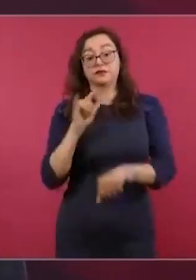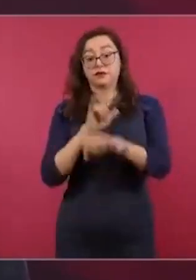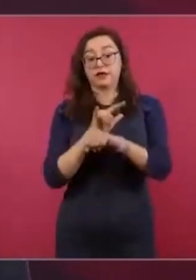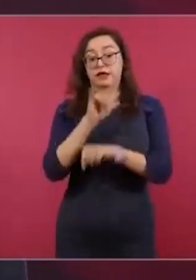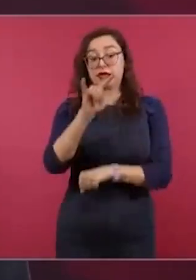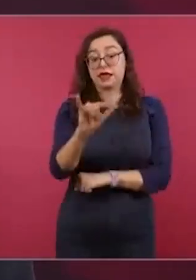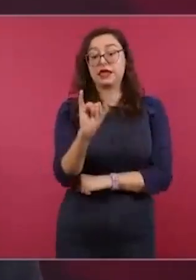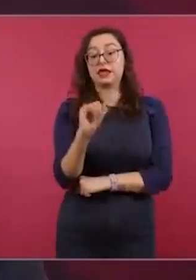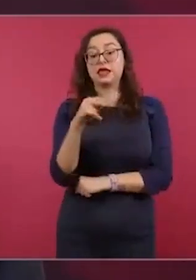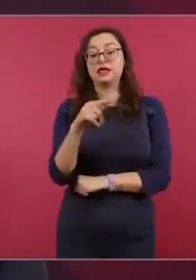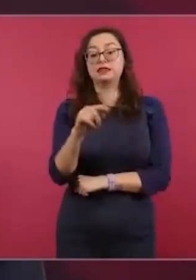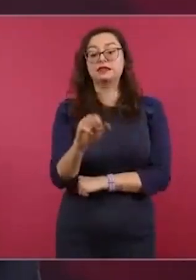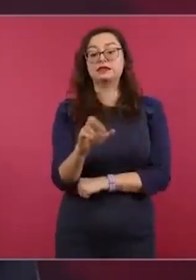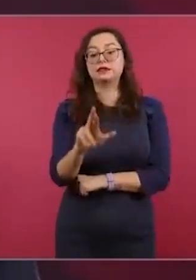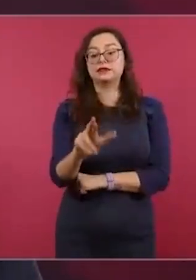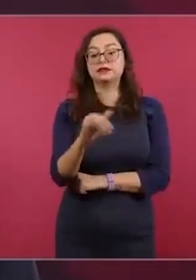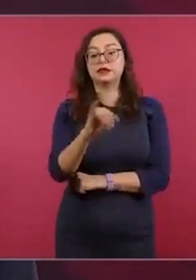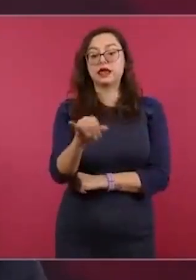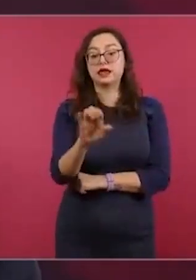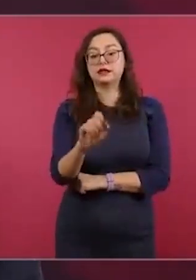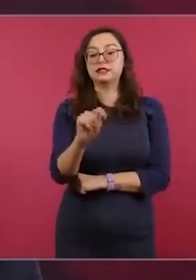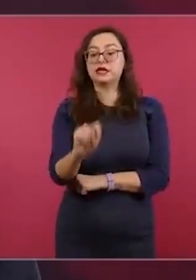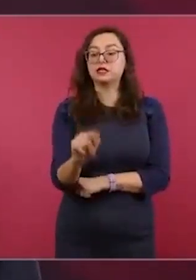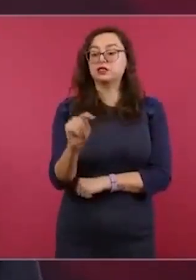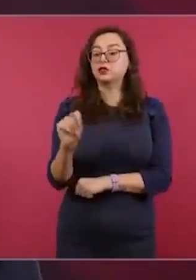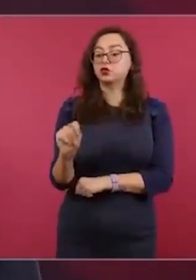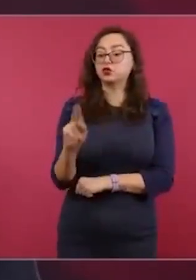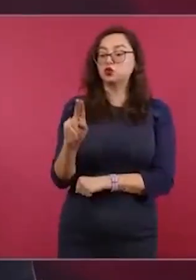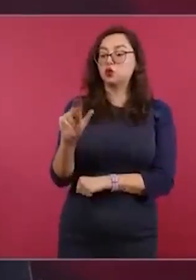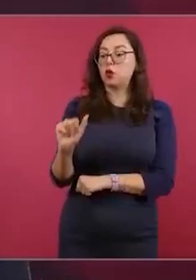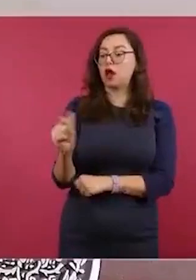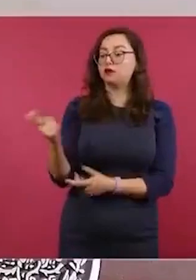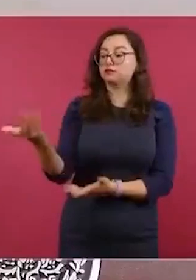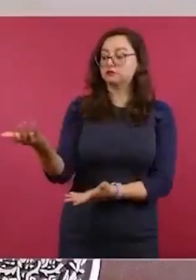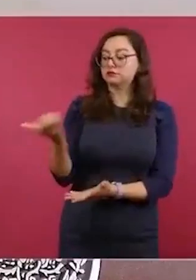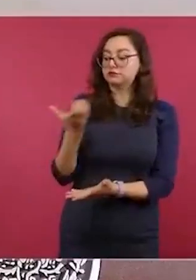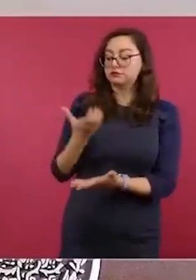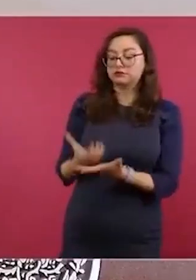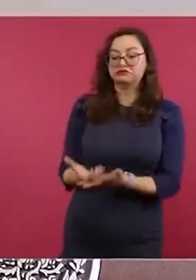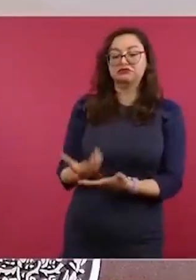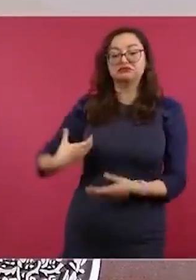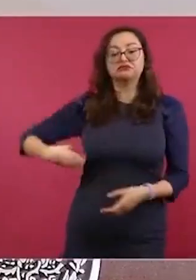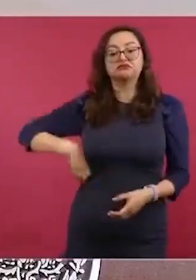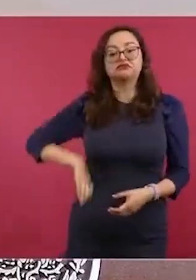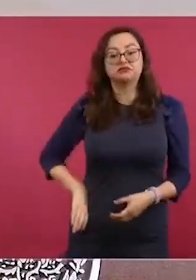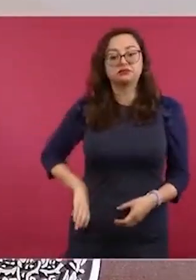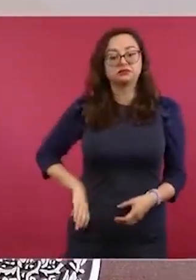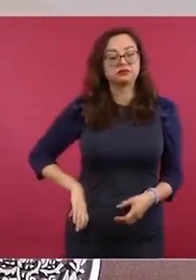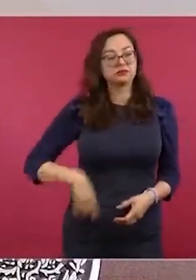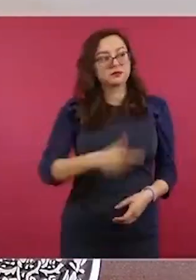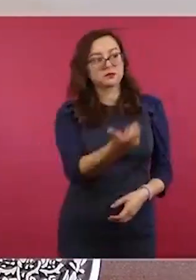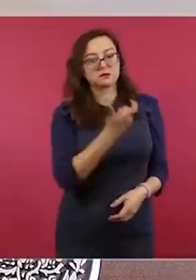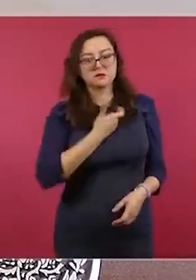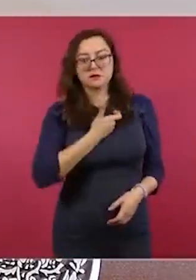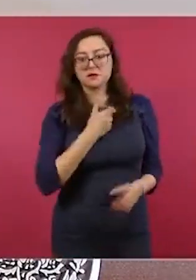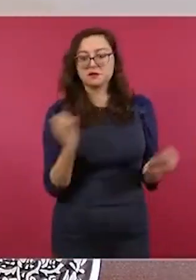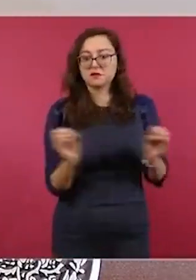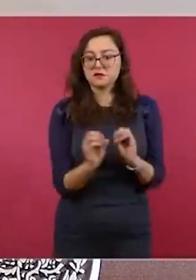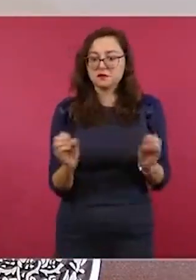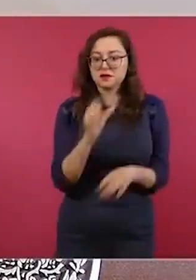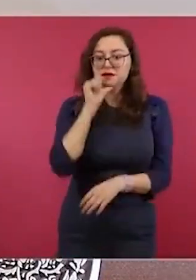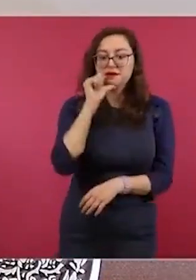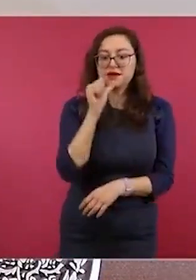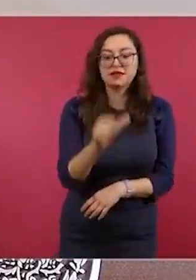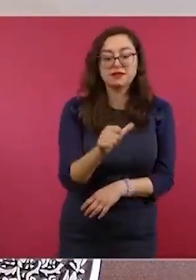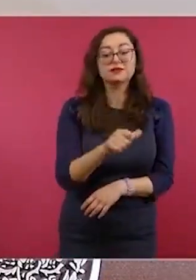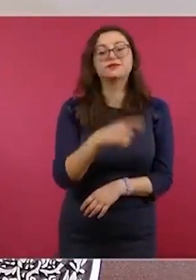Como ya les expliqué, como ya les dije, el Ministerio Público desistió y nosotros tuvimos que meter un amparo para que